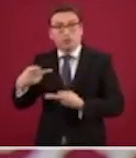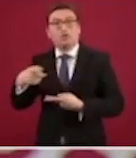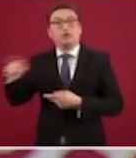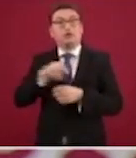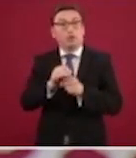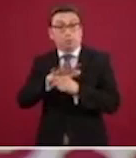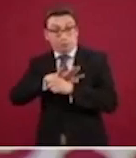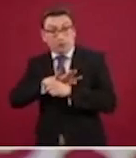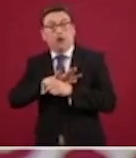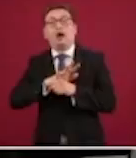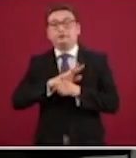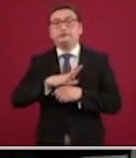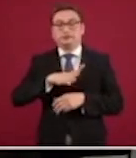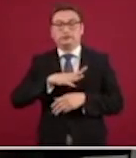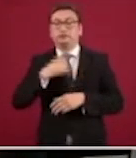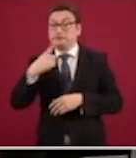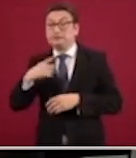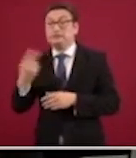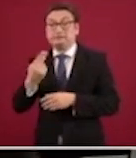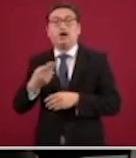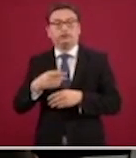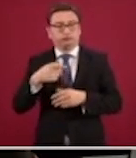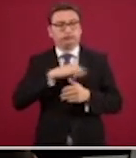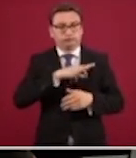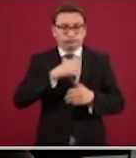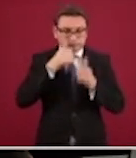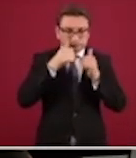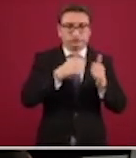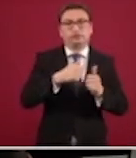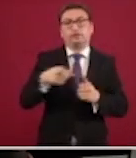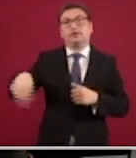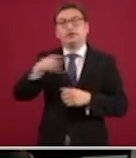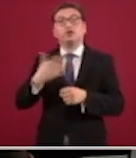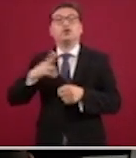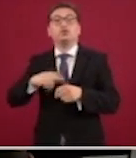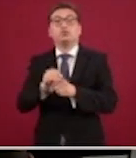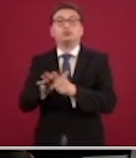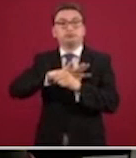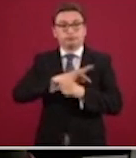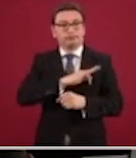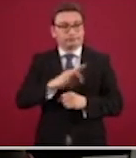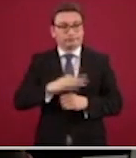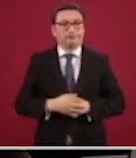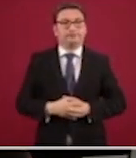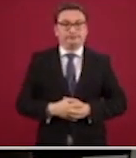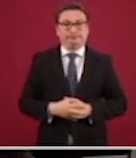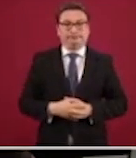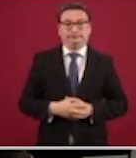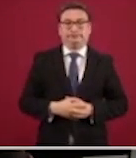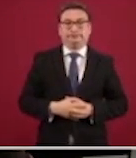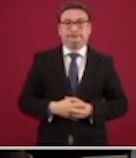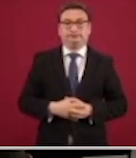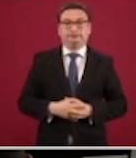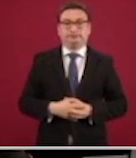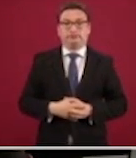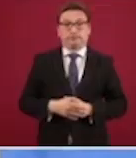-19. Es decir, los hospitales privados van a atender a su clientela que tenga COVID-19. No quiere decir